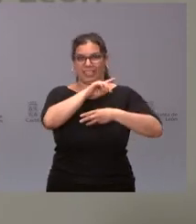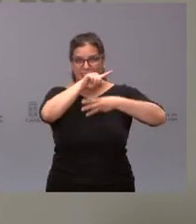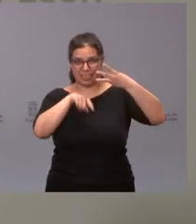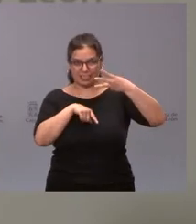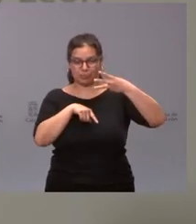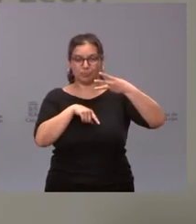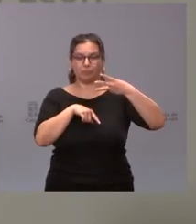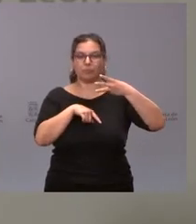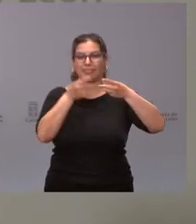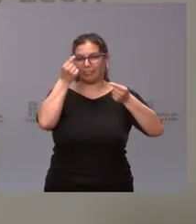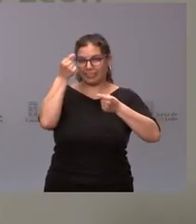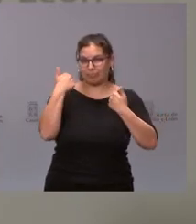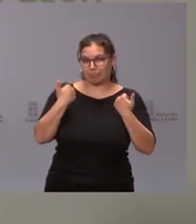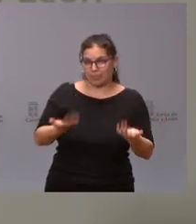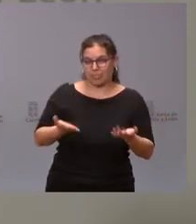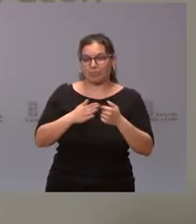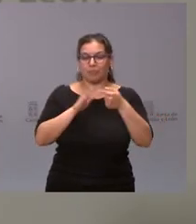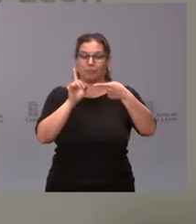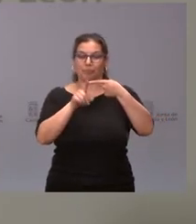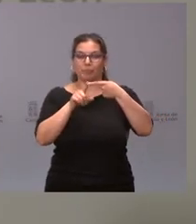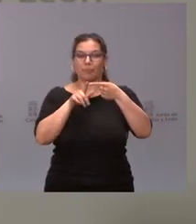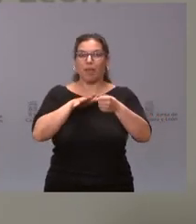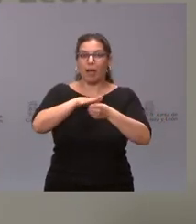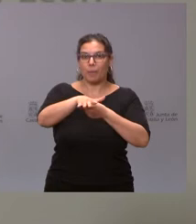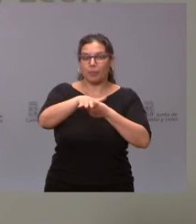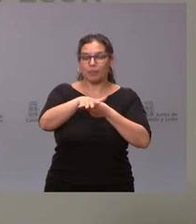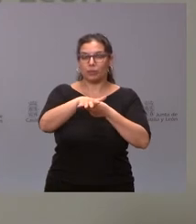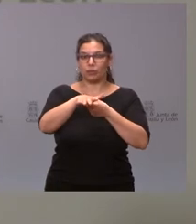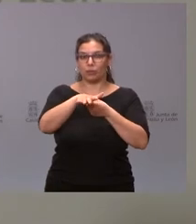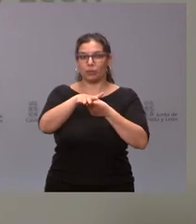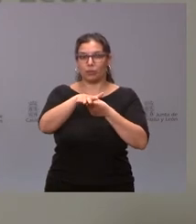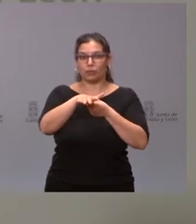precisos, en el ámbito de la